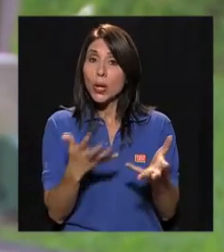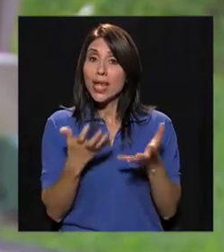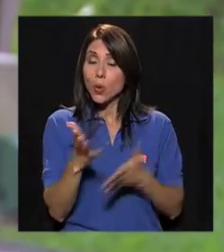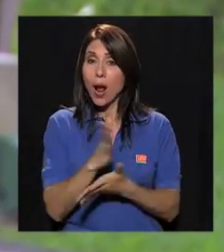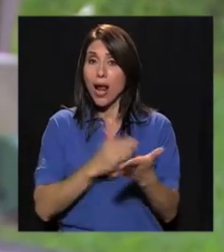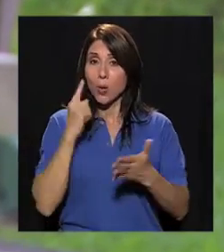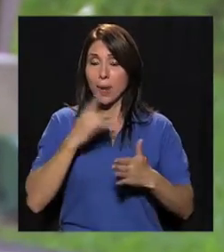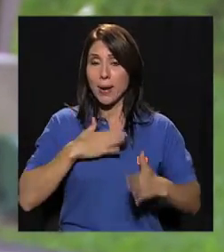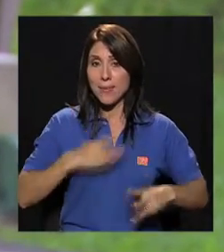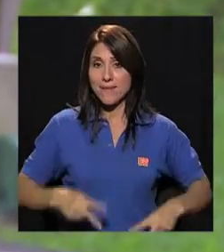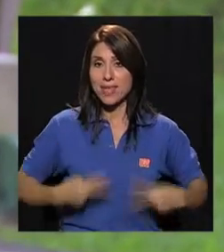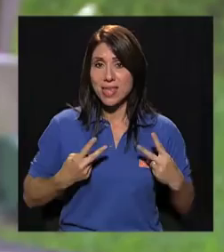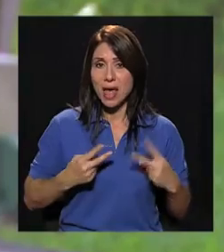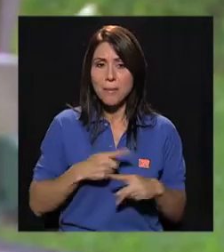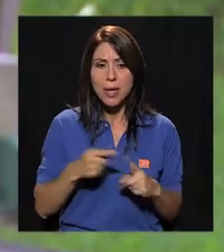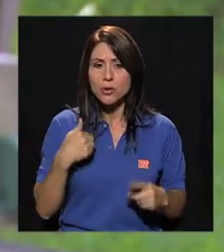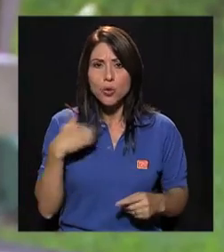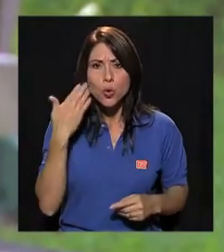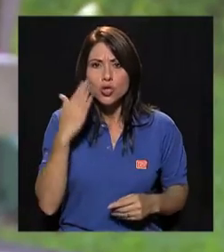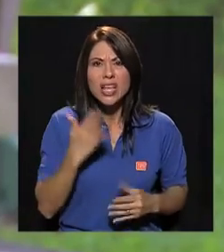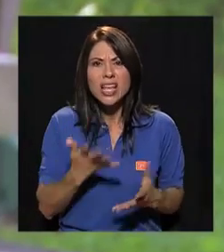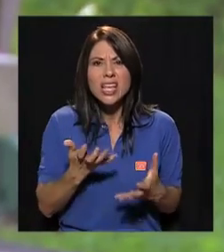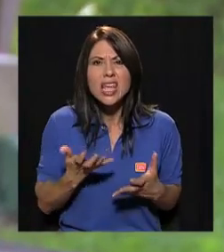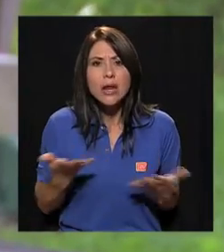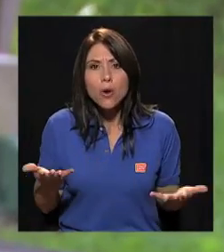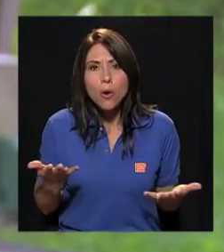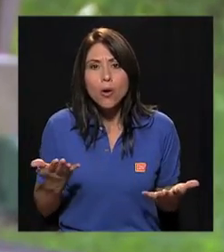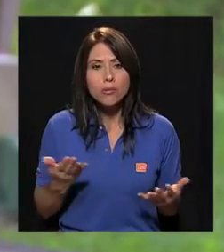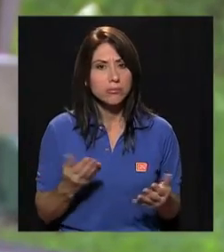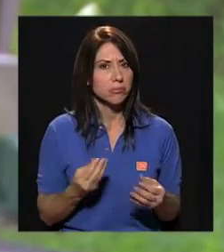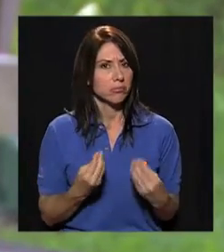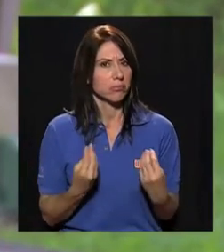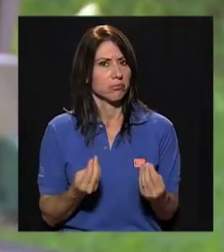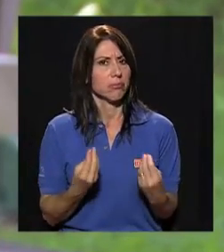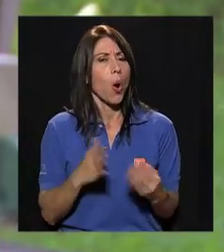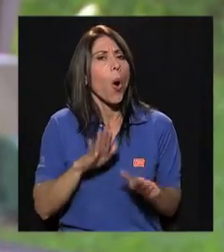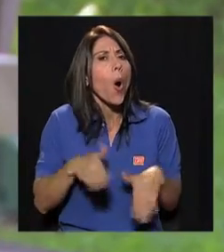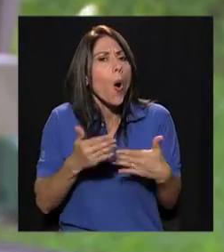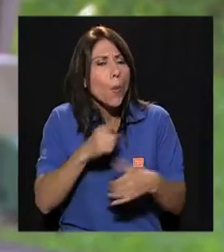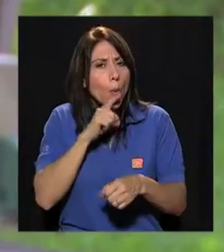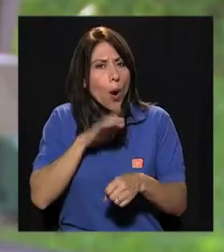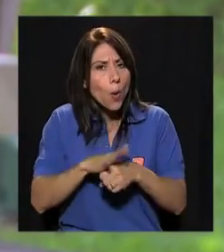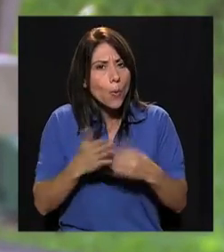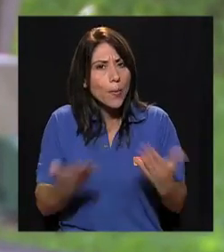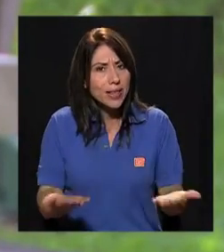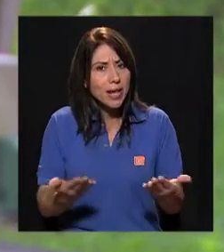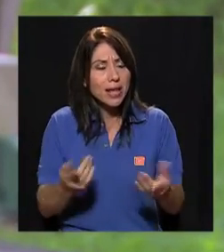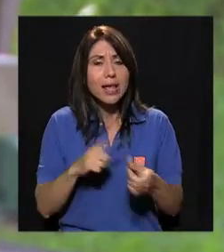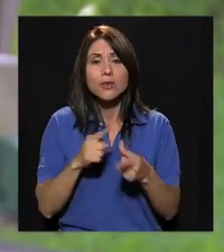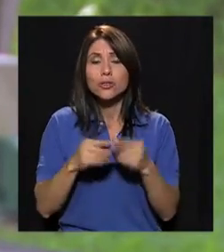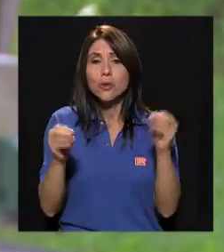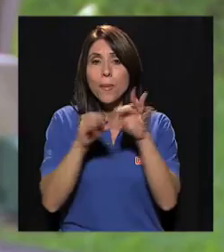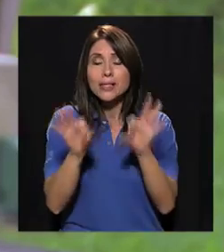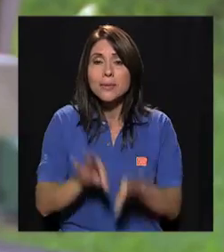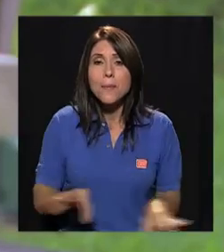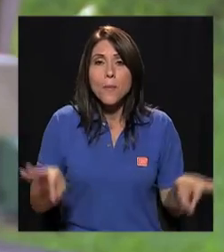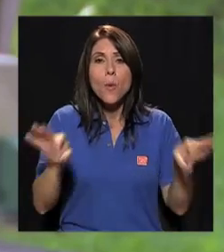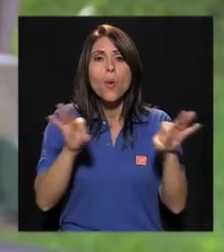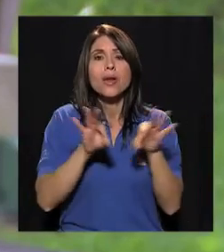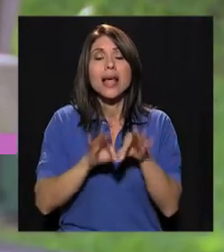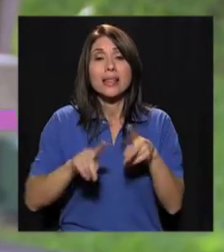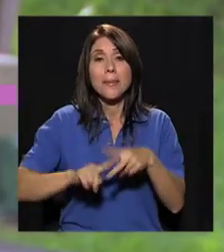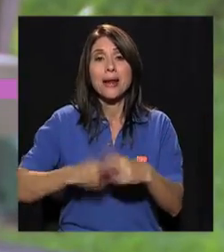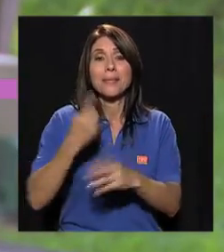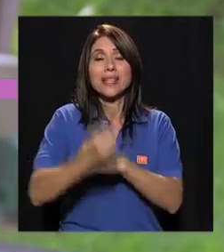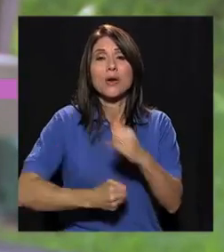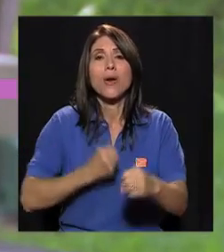Si yo quiero algo para mi vida y no sé qué es lo que quiero, ¿cómo me voy a comprometer? Entonces, ¿qué es lo